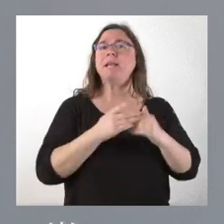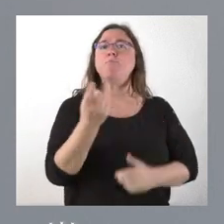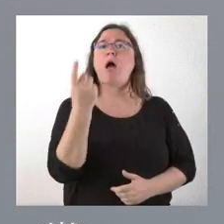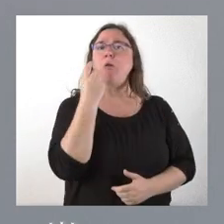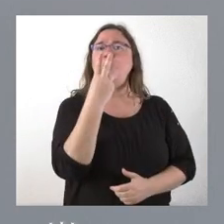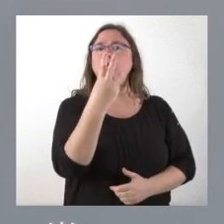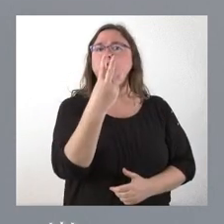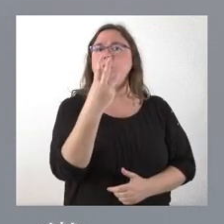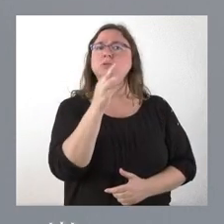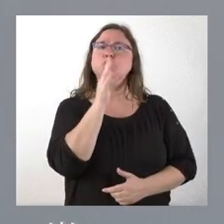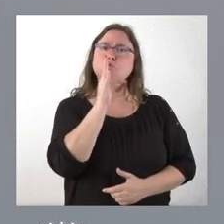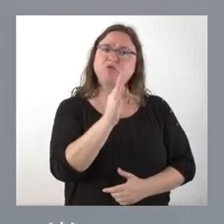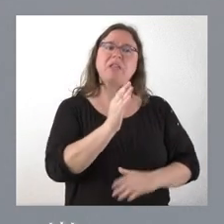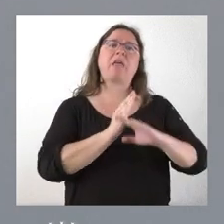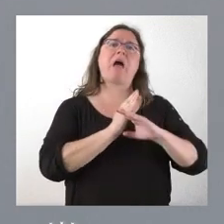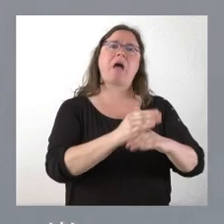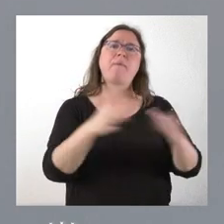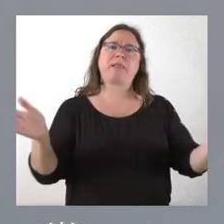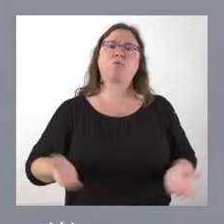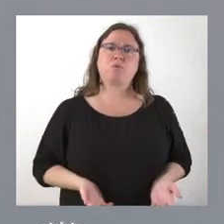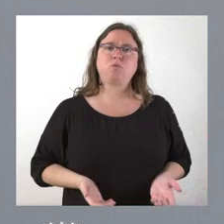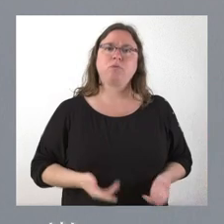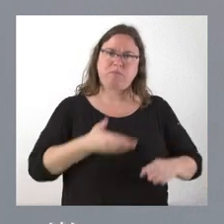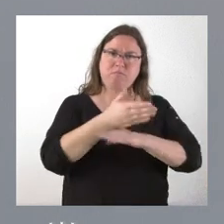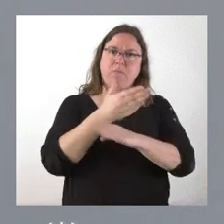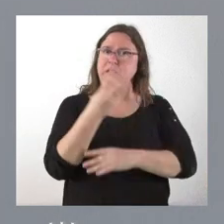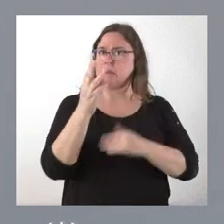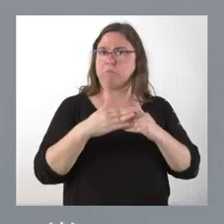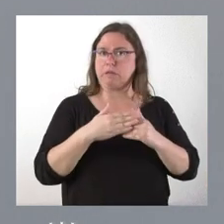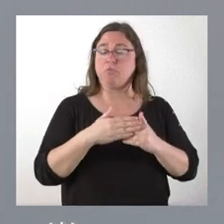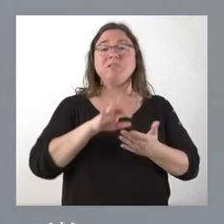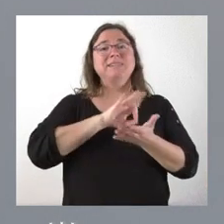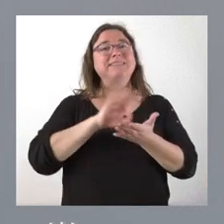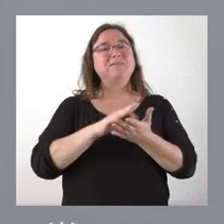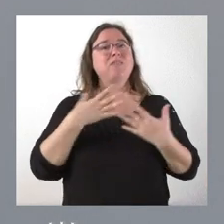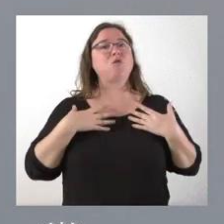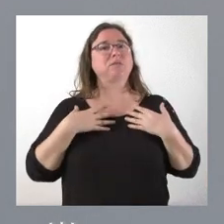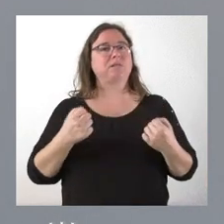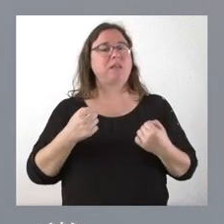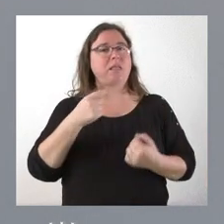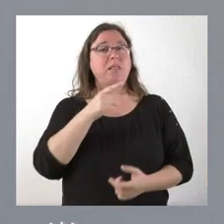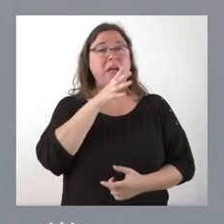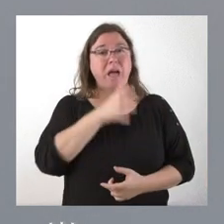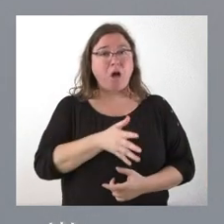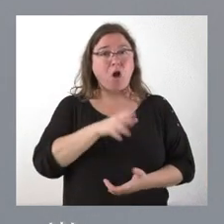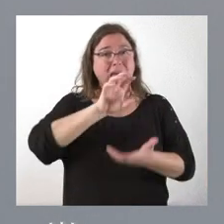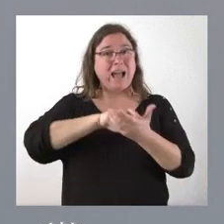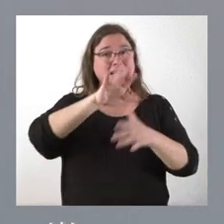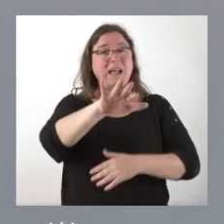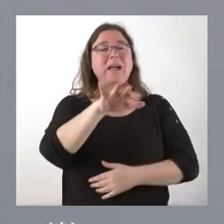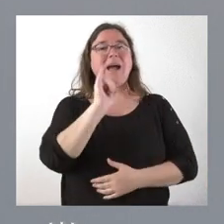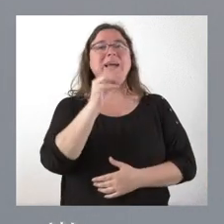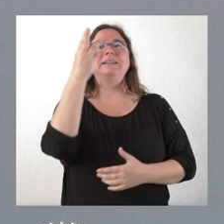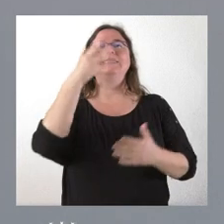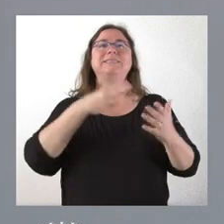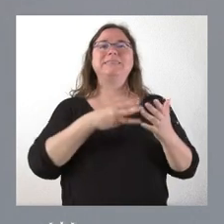que acuden a estos centros educativos. Y en el ámbito de los servicios sanitarios, en este momento disponemos en Castilla y León de 3